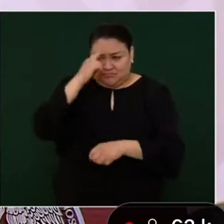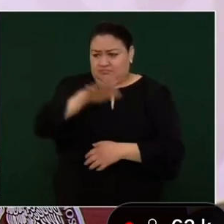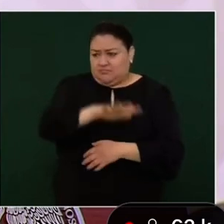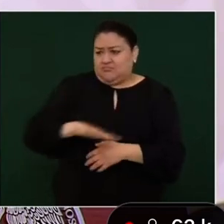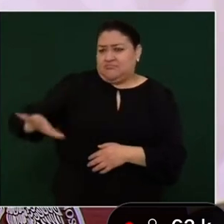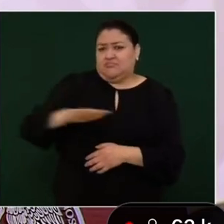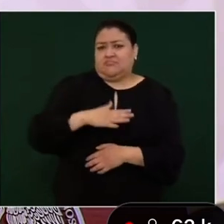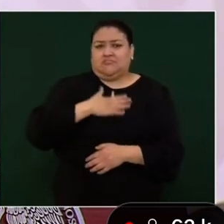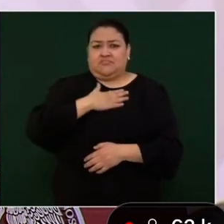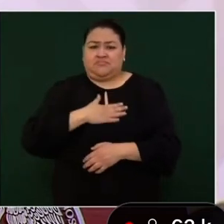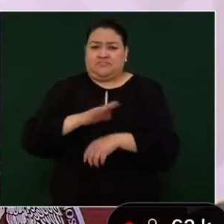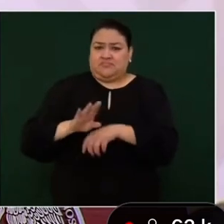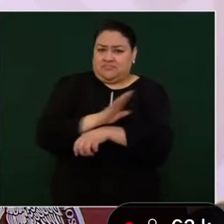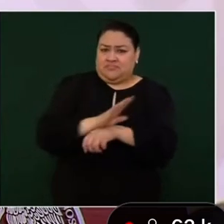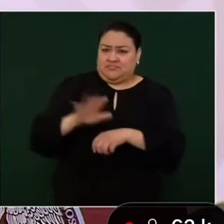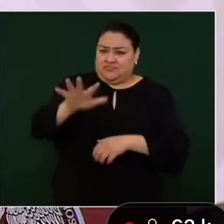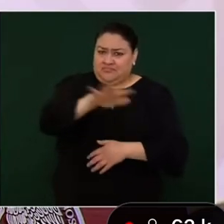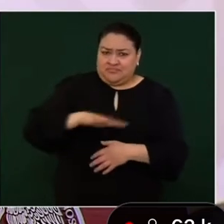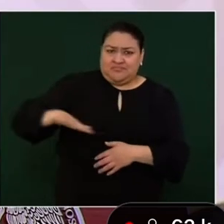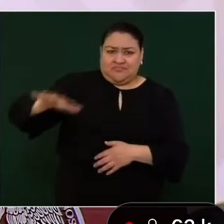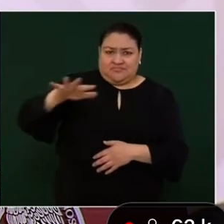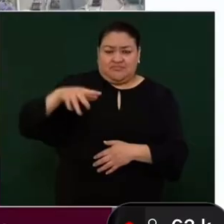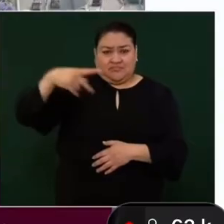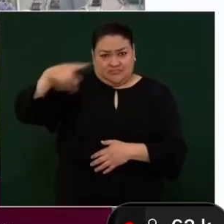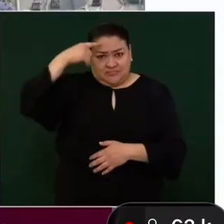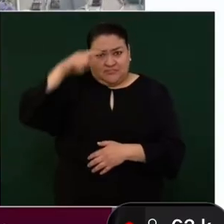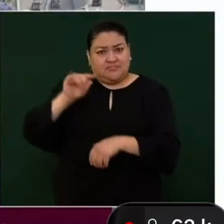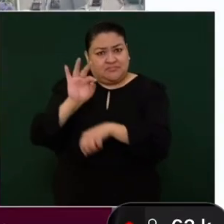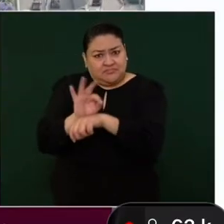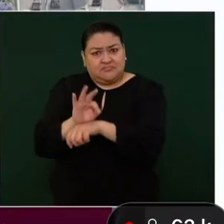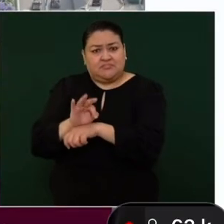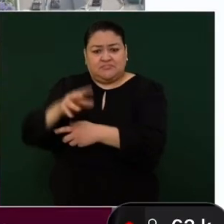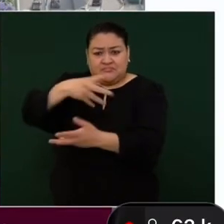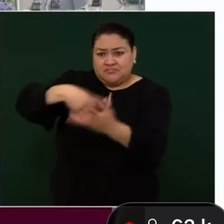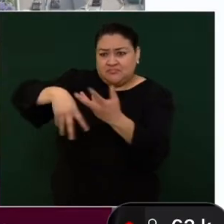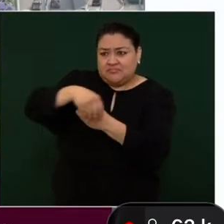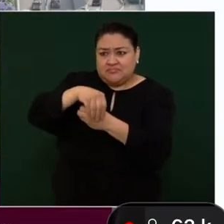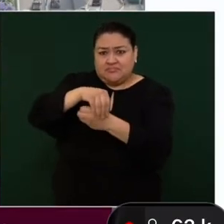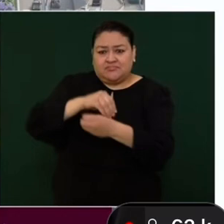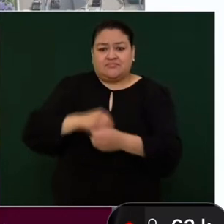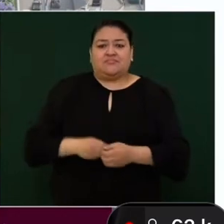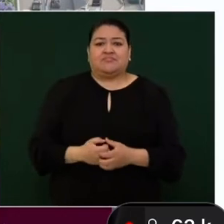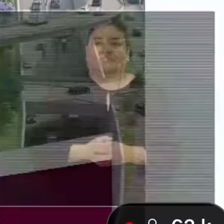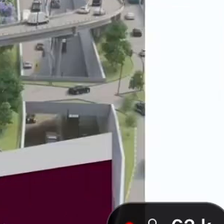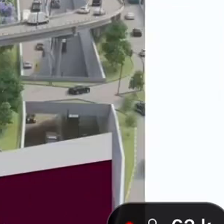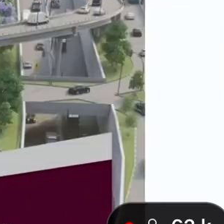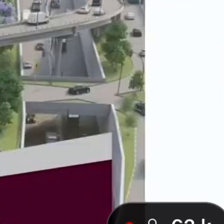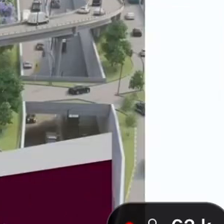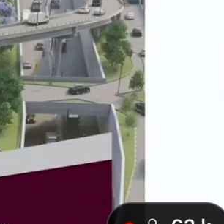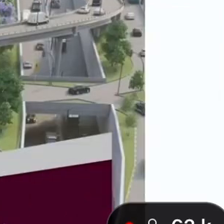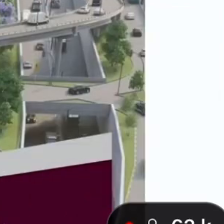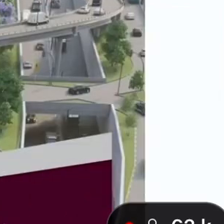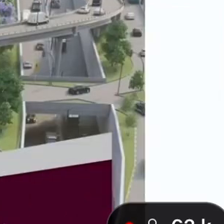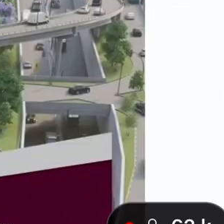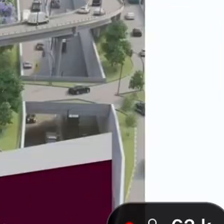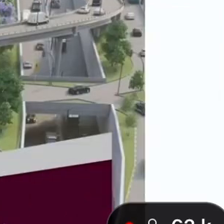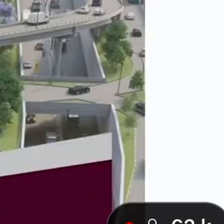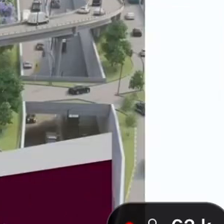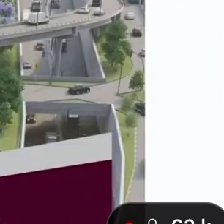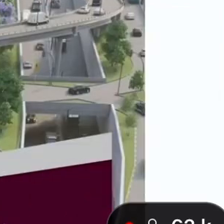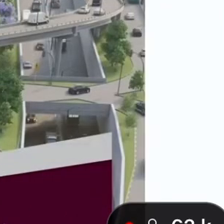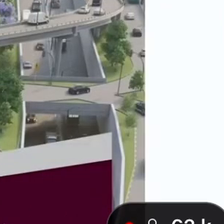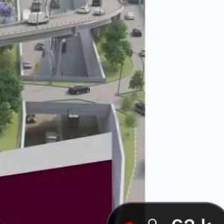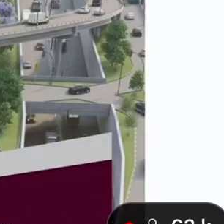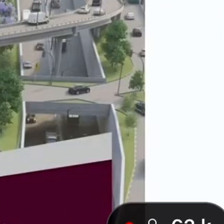la zona sur de la capital, que tendrá el impulso al desarrollo regional del sur sureste del país, ya que esta es la entrada